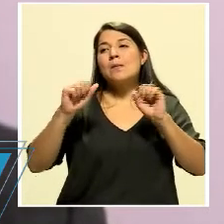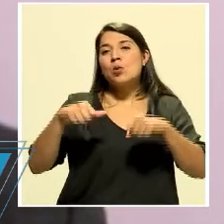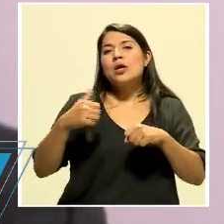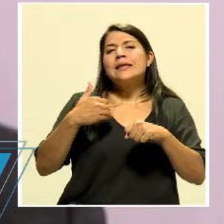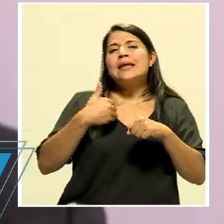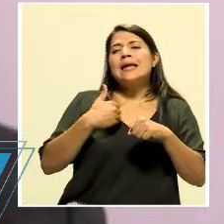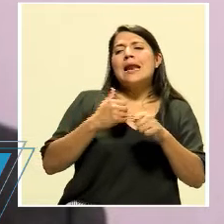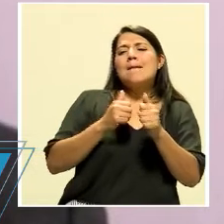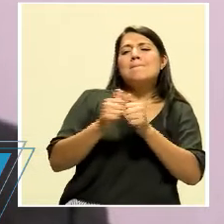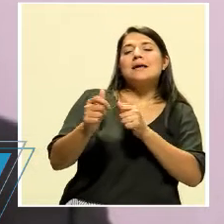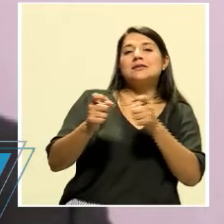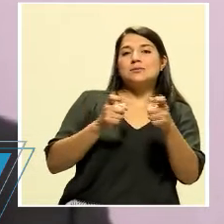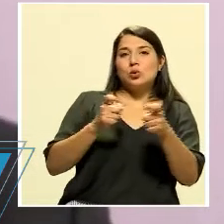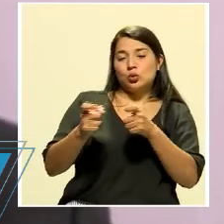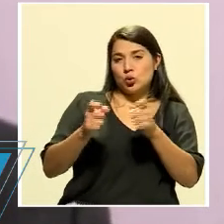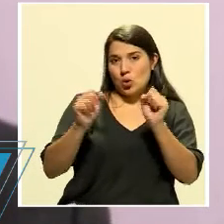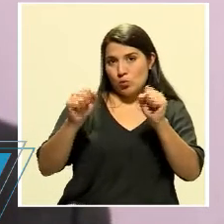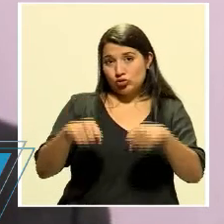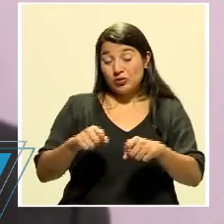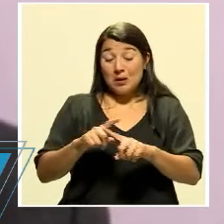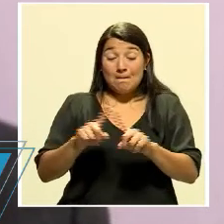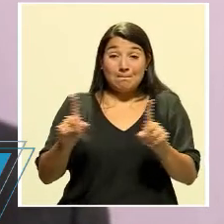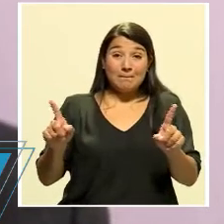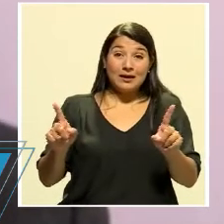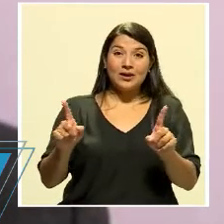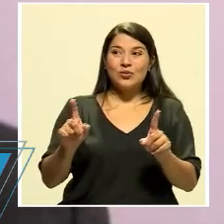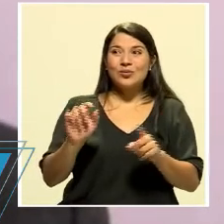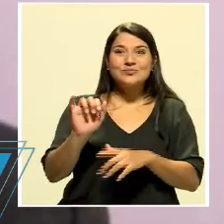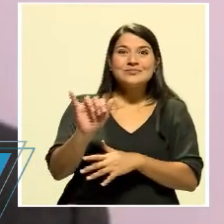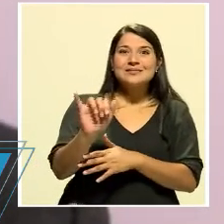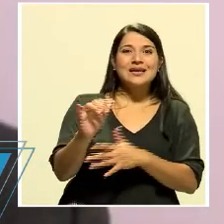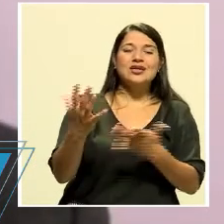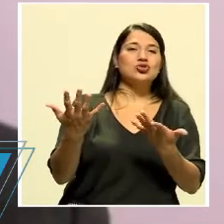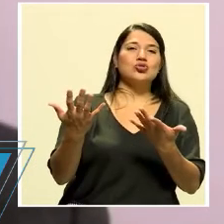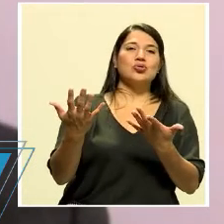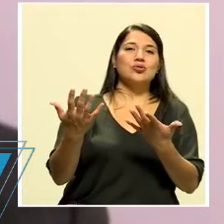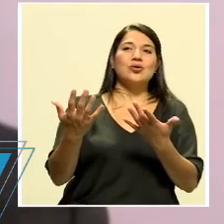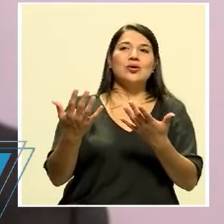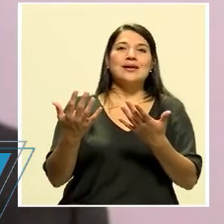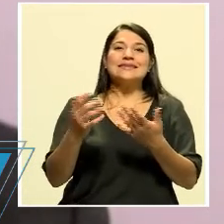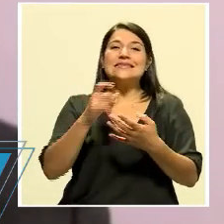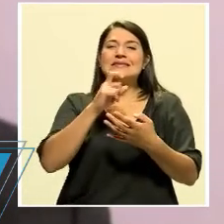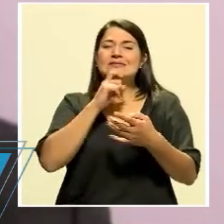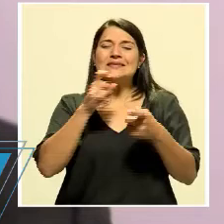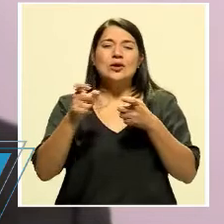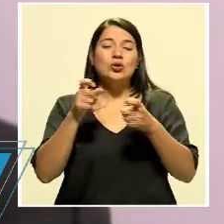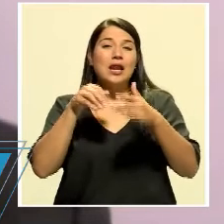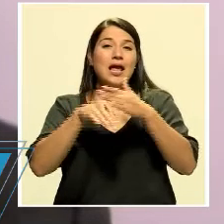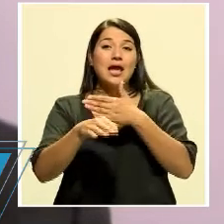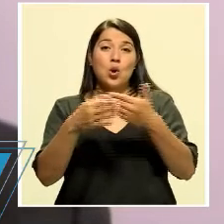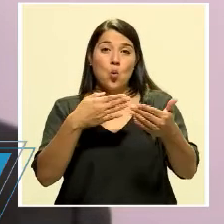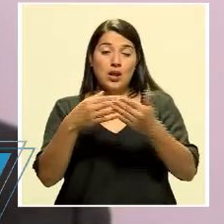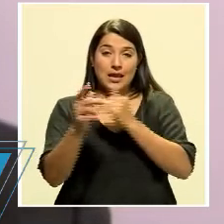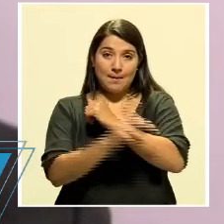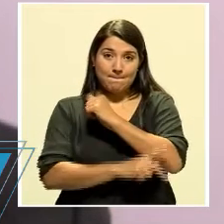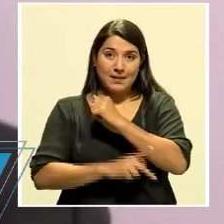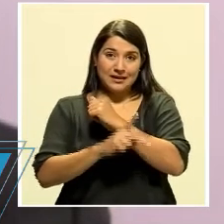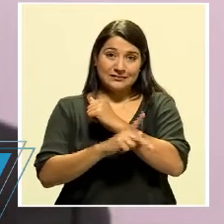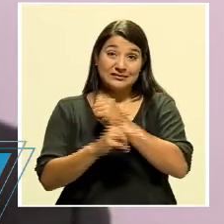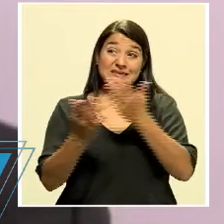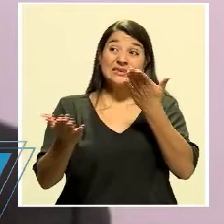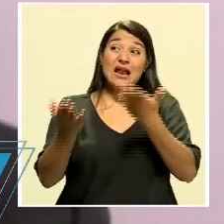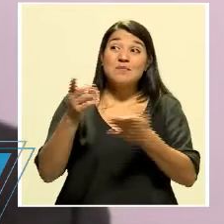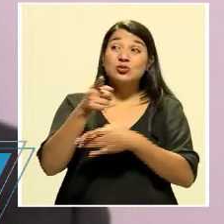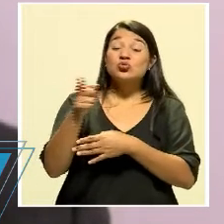trazabilidad posible, pero de esto es algo que sobrepasa cualquier país, o lo que hemos hablado y usted me va a decir, bueno, pero es que